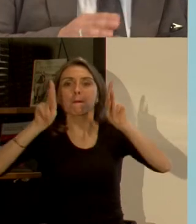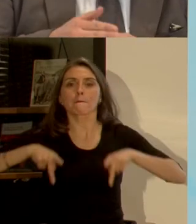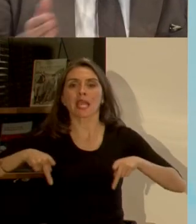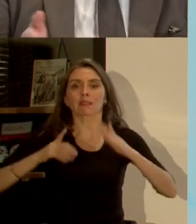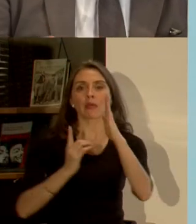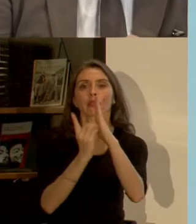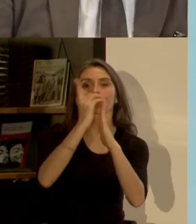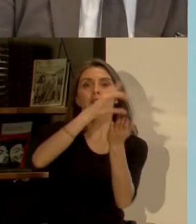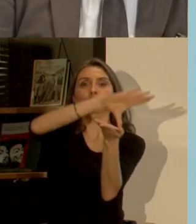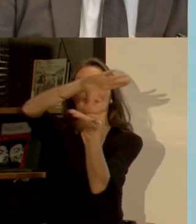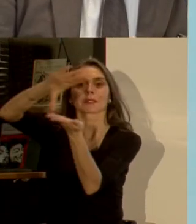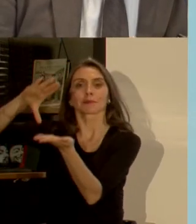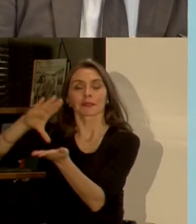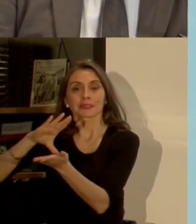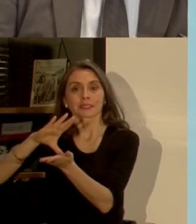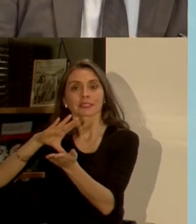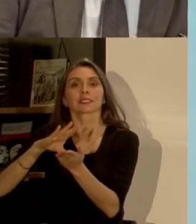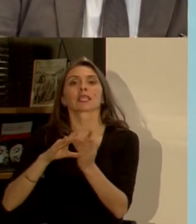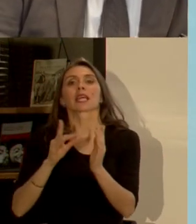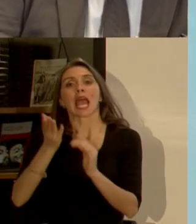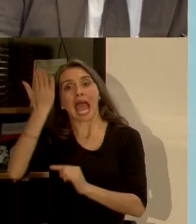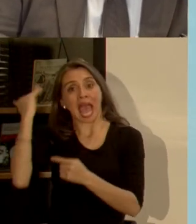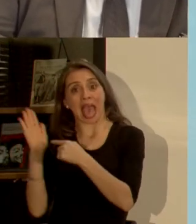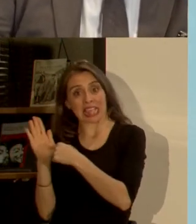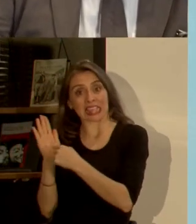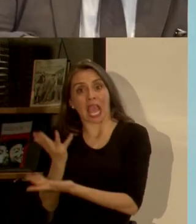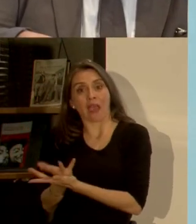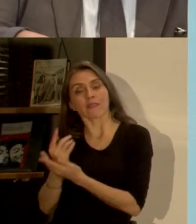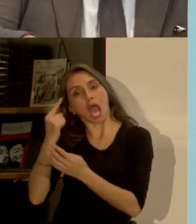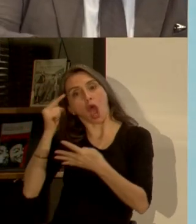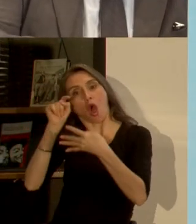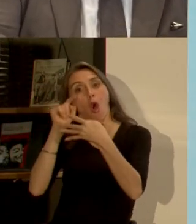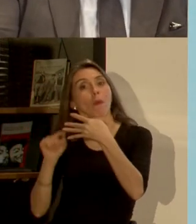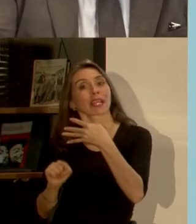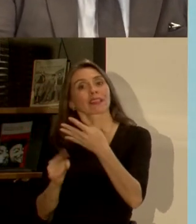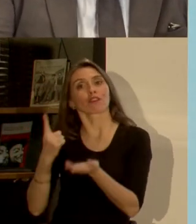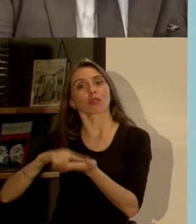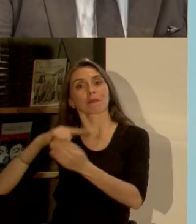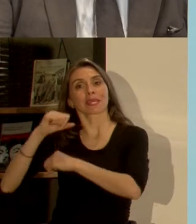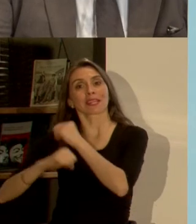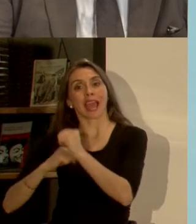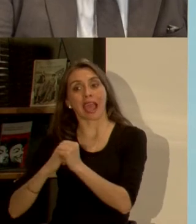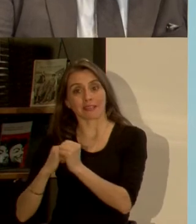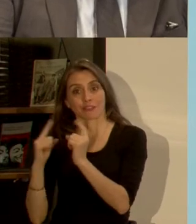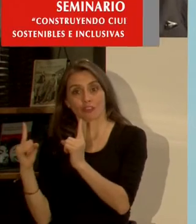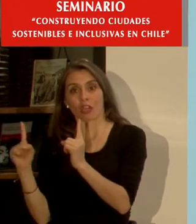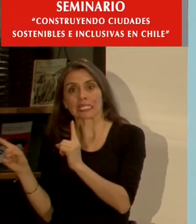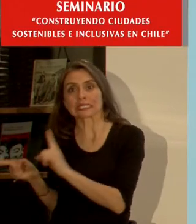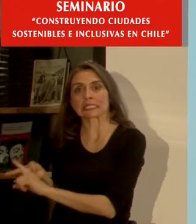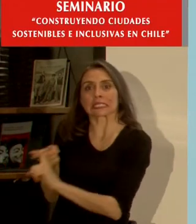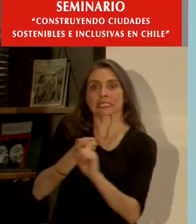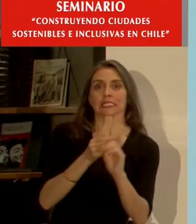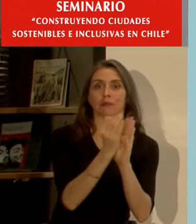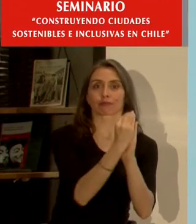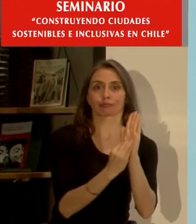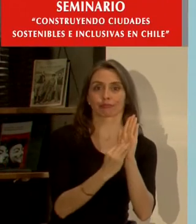que es una sucesión de los objetivos del milenio incorpora y es una de las de las grandes